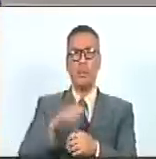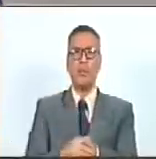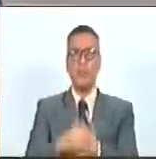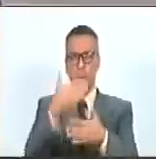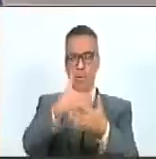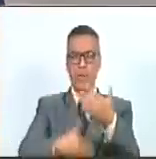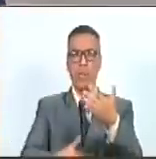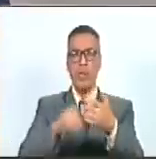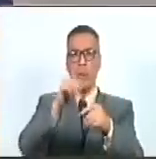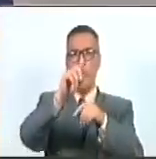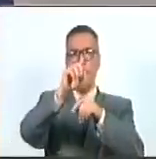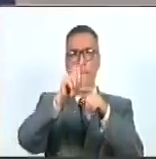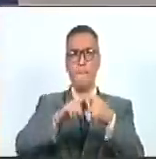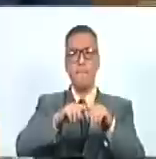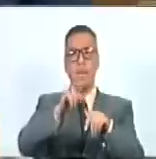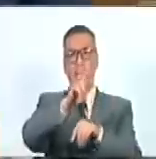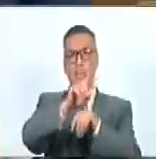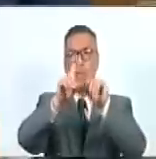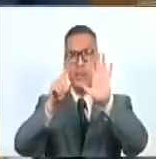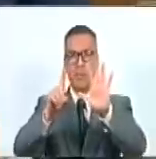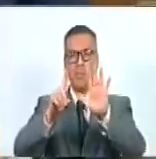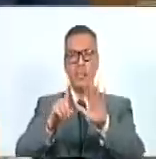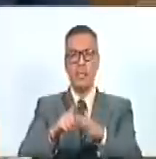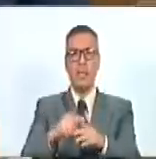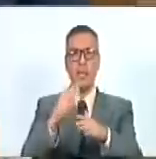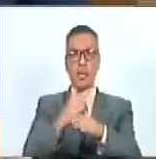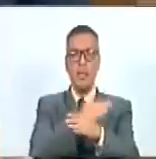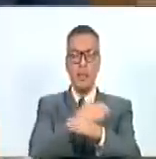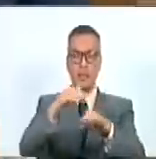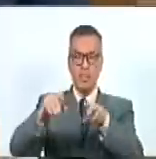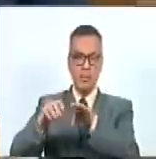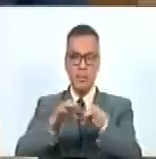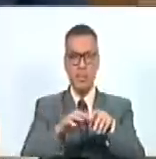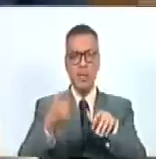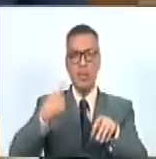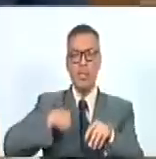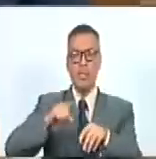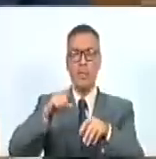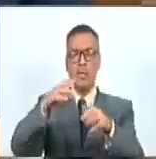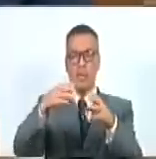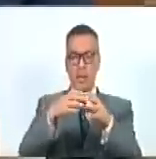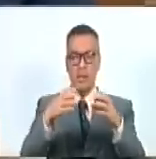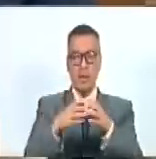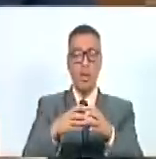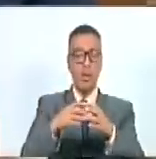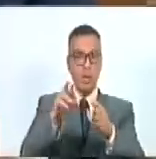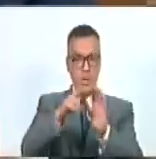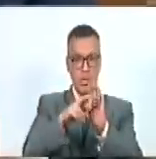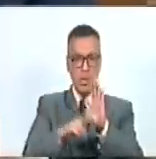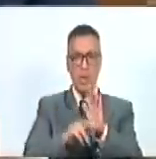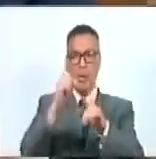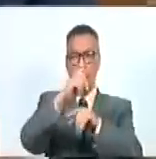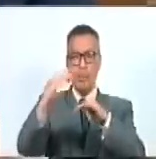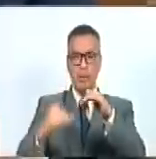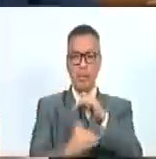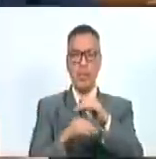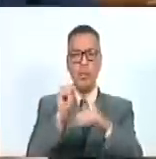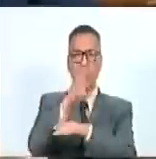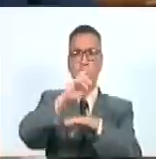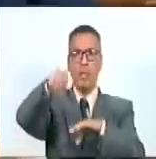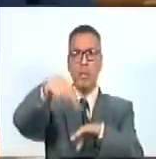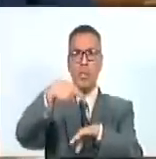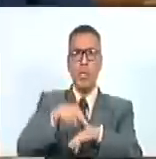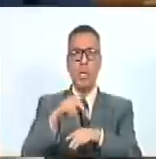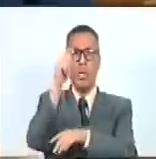Acta número 26. Previo anuncio de Secretaría de la existencia del quórum reglamentario, el primer vicepresidente de la Asamblea